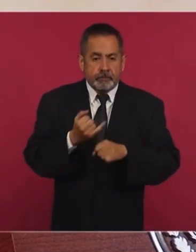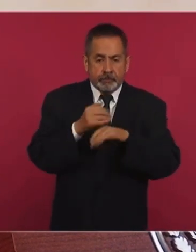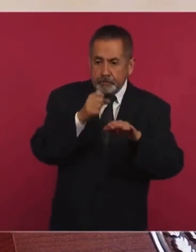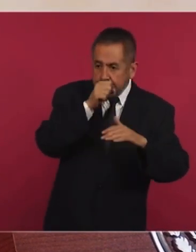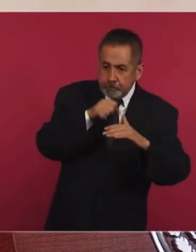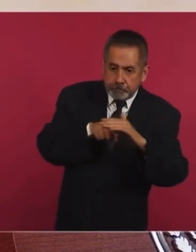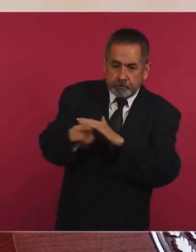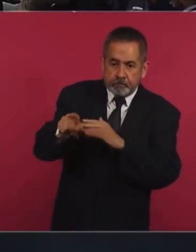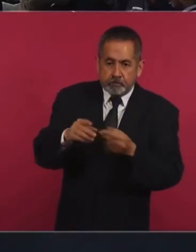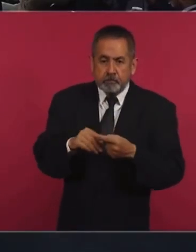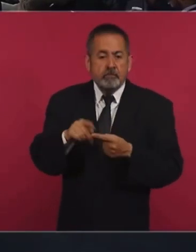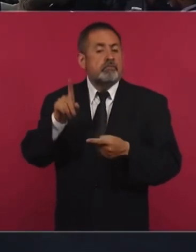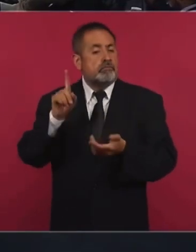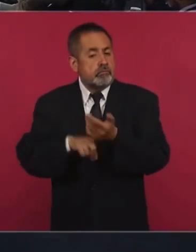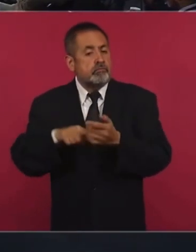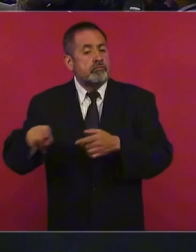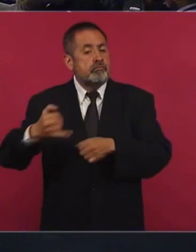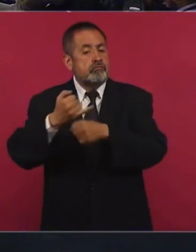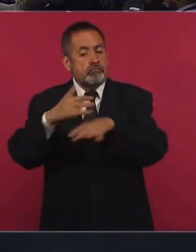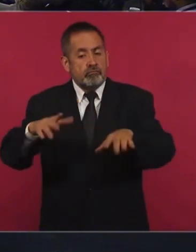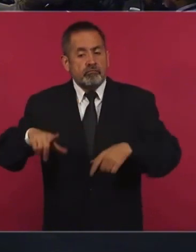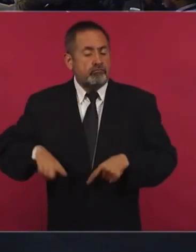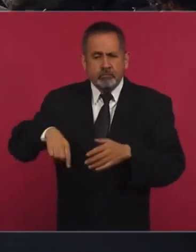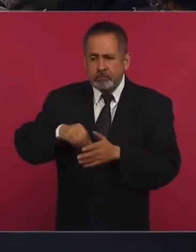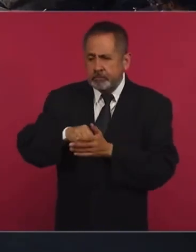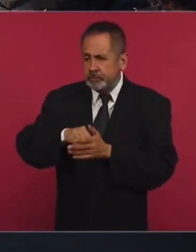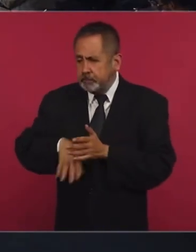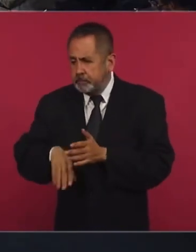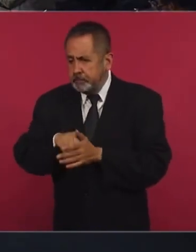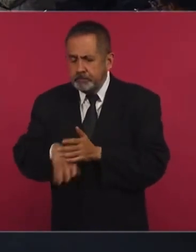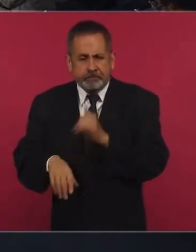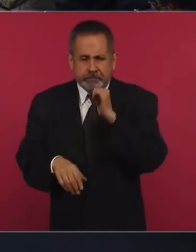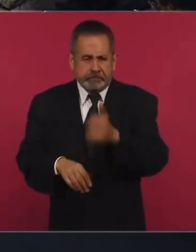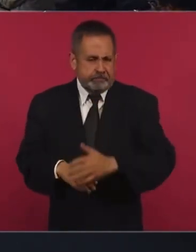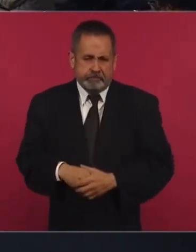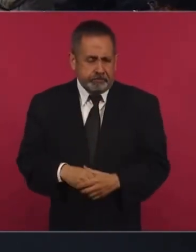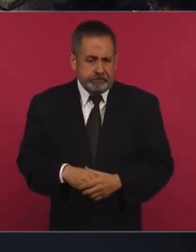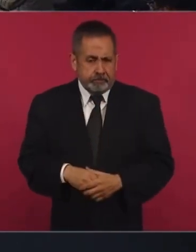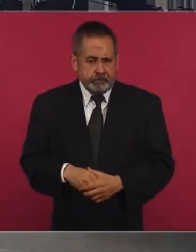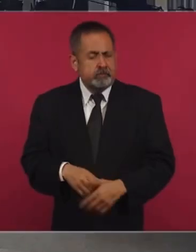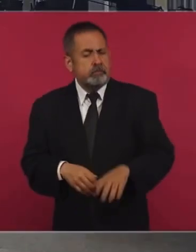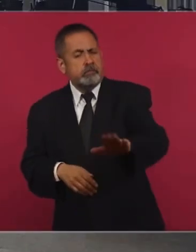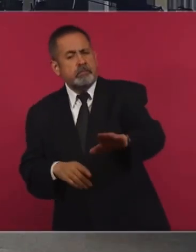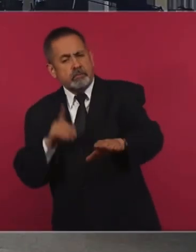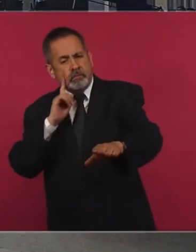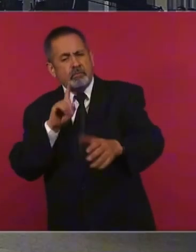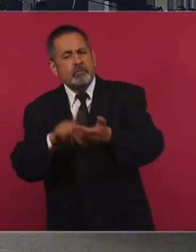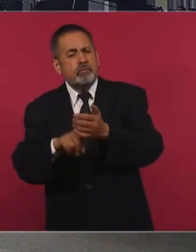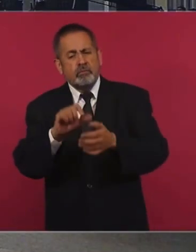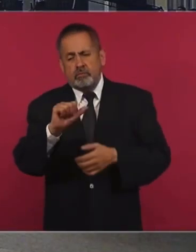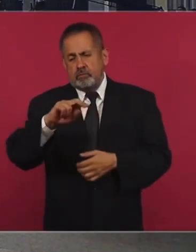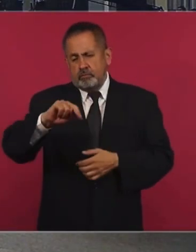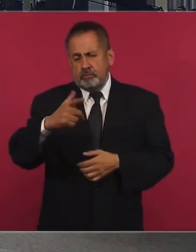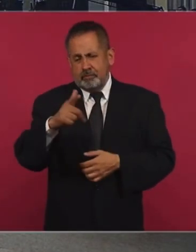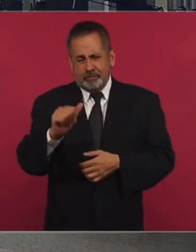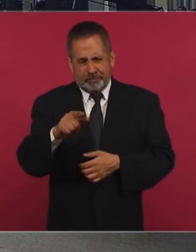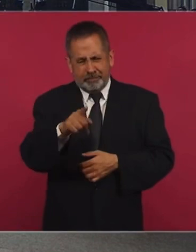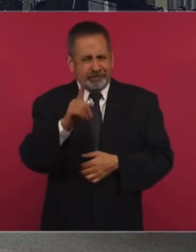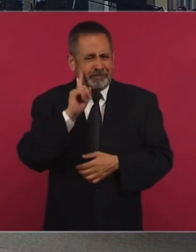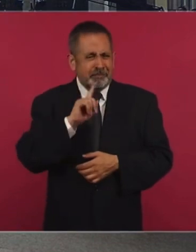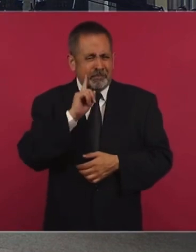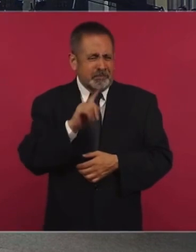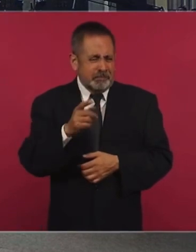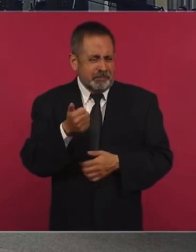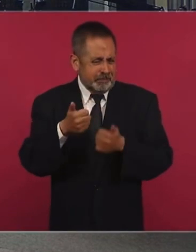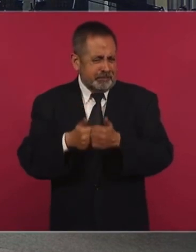informes del Ejército, de Marina. Incluso ya usted lo adelantaba, Ángela Huitrago del GIEI, que fue de las últimas